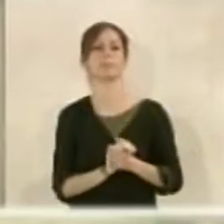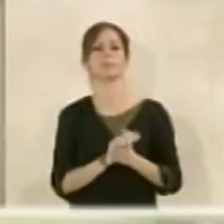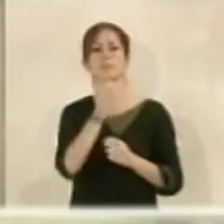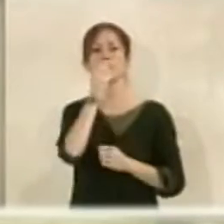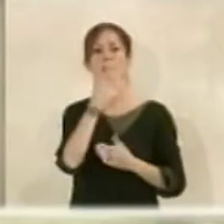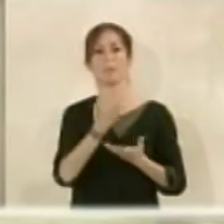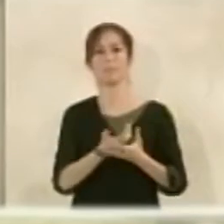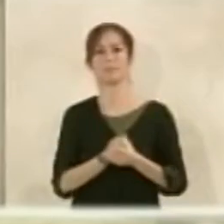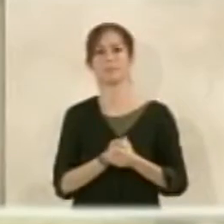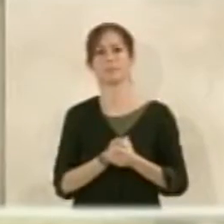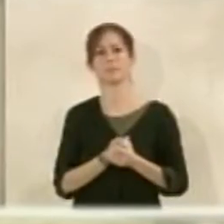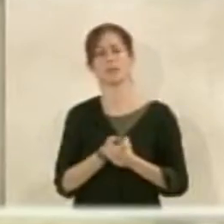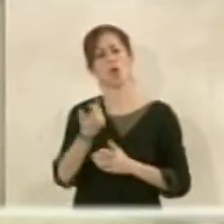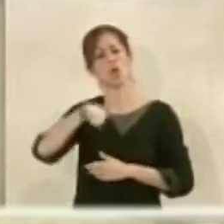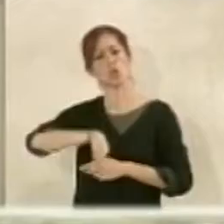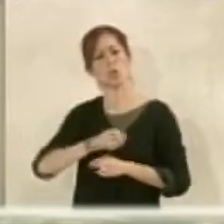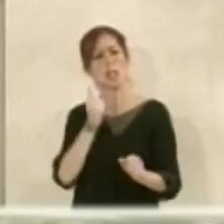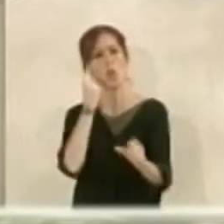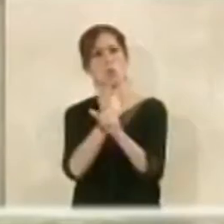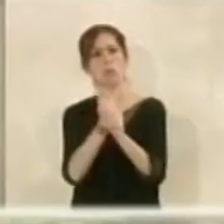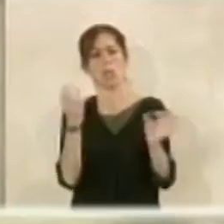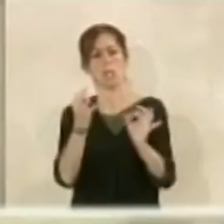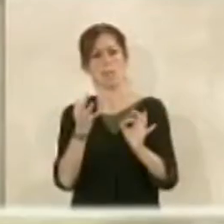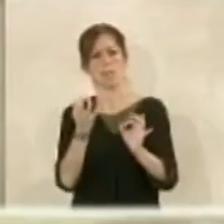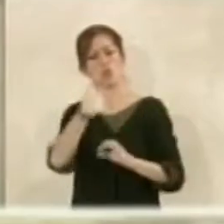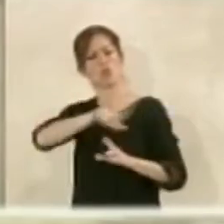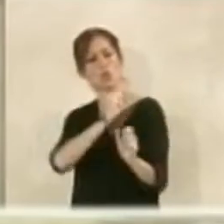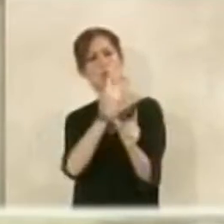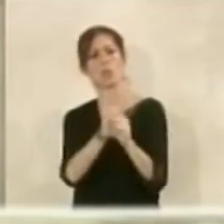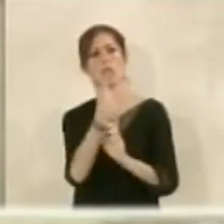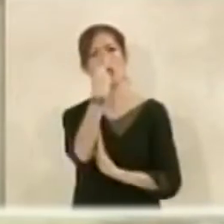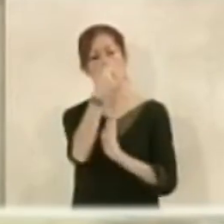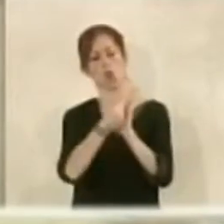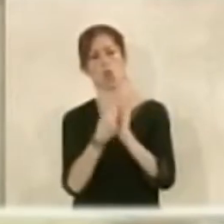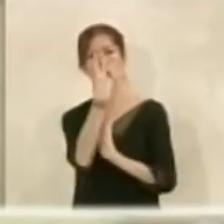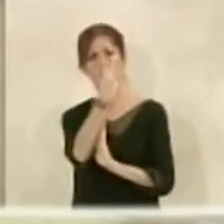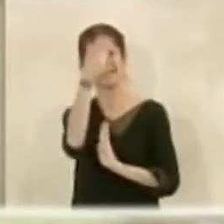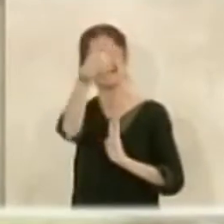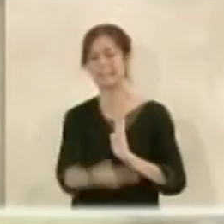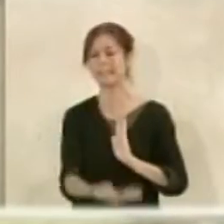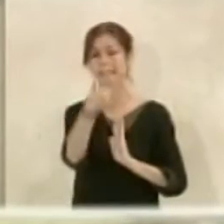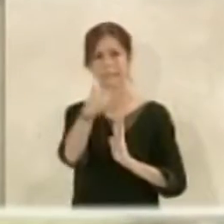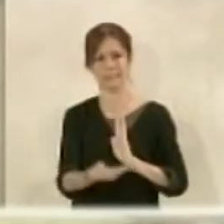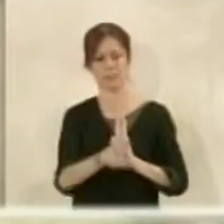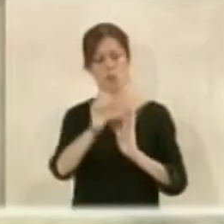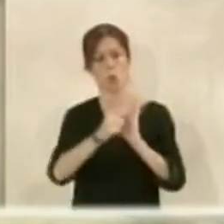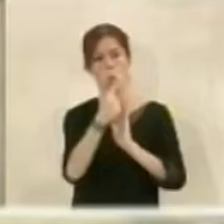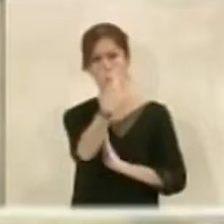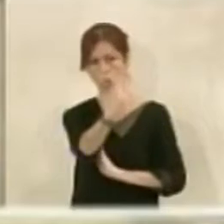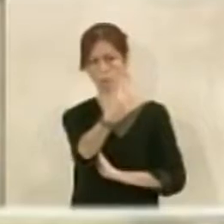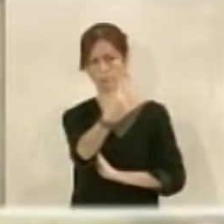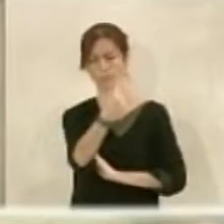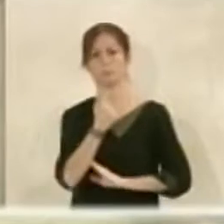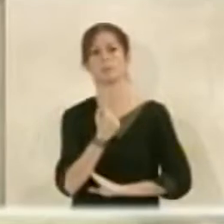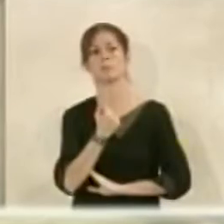Bien, ¿qué censuramos nosotros? Nosotros censuramos dos cuestiones aquí importantísimas. Uno, la